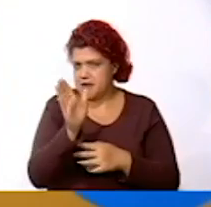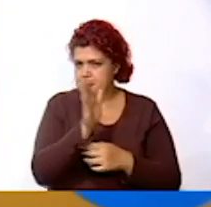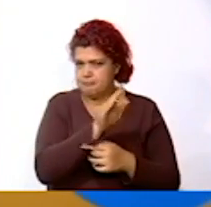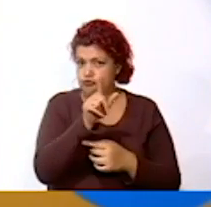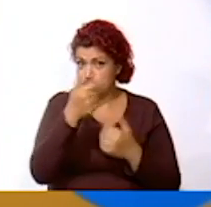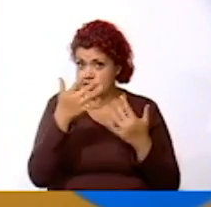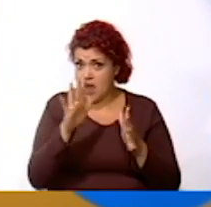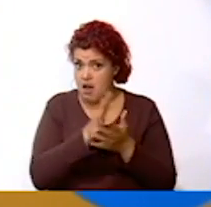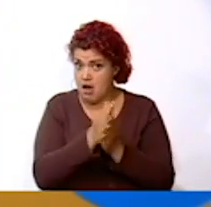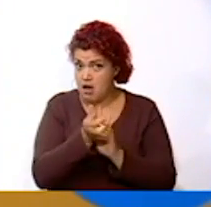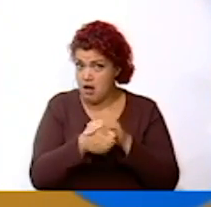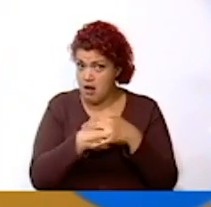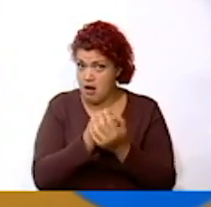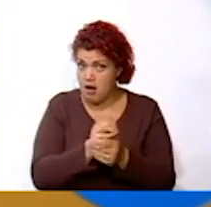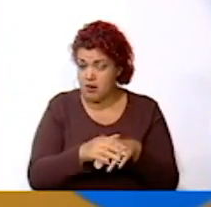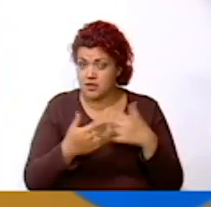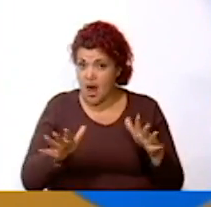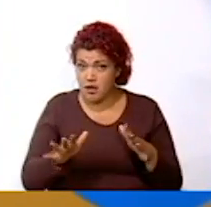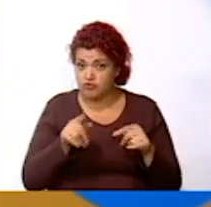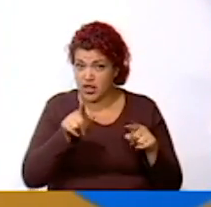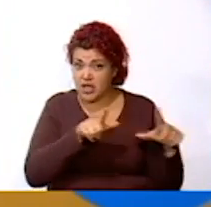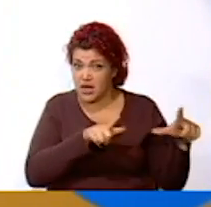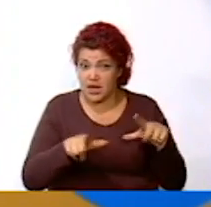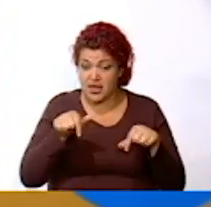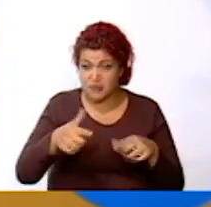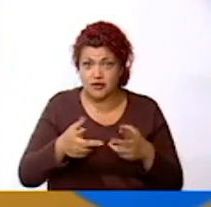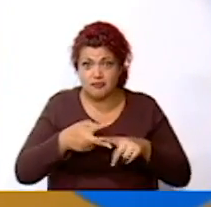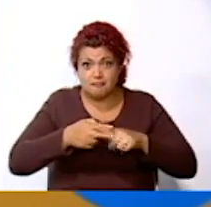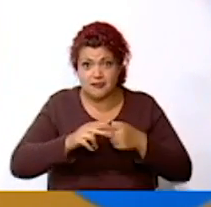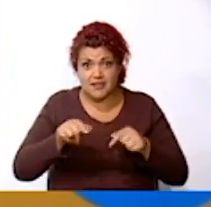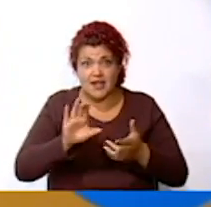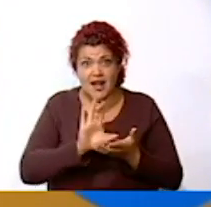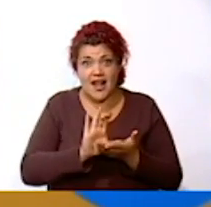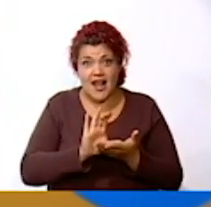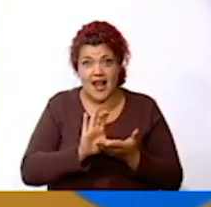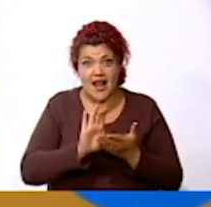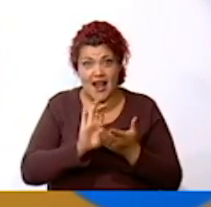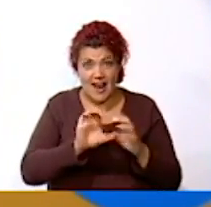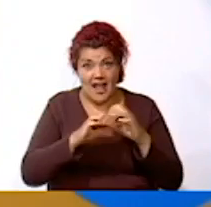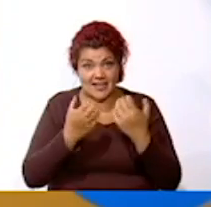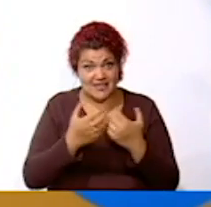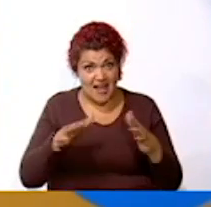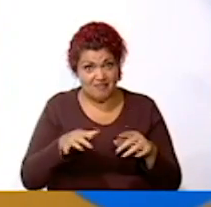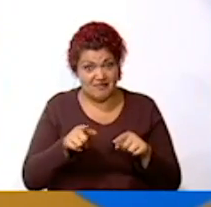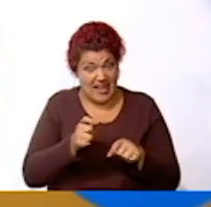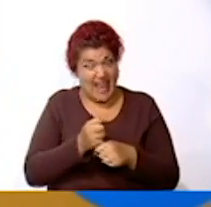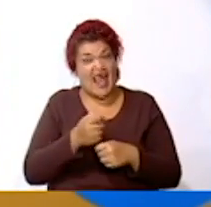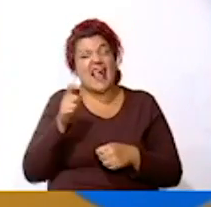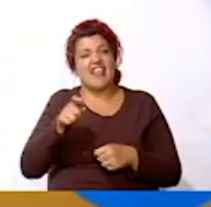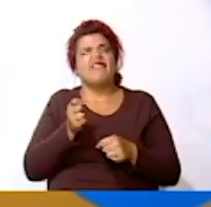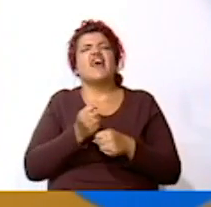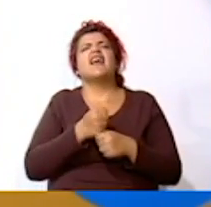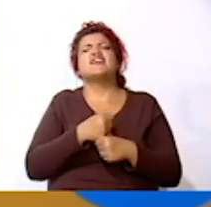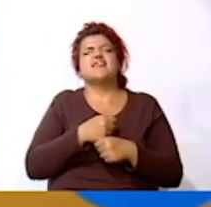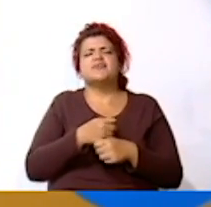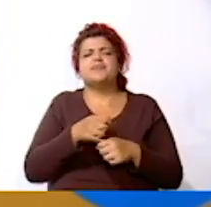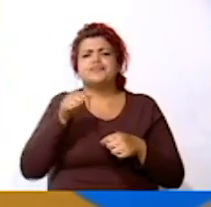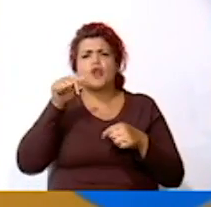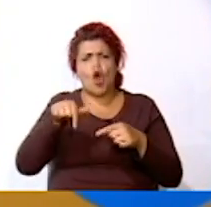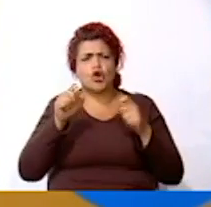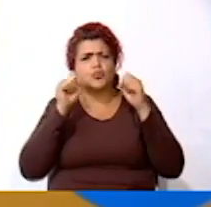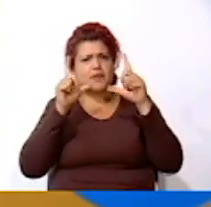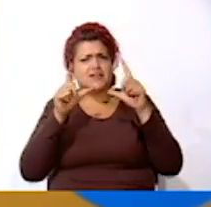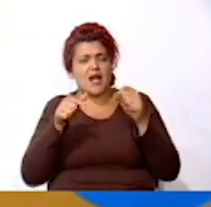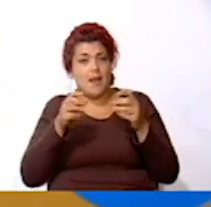¿Están listos para empezar esta clase? Si no lo han hecho, deben hacerlo. Pues hoy les tengo una sorpresa. La profesora